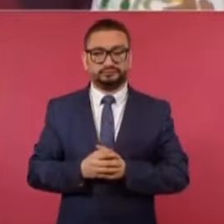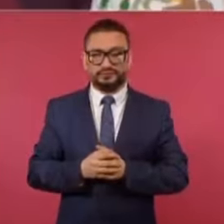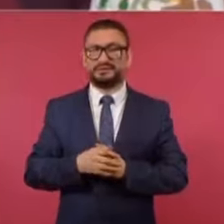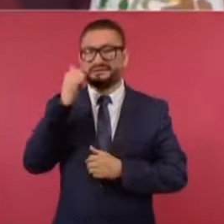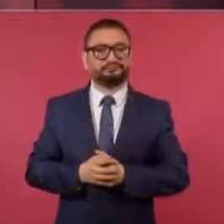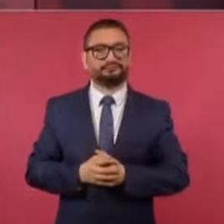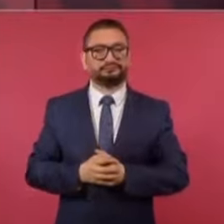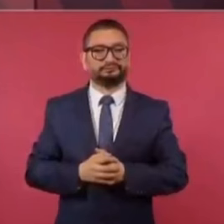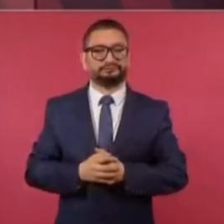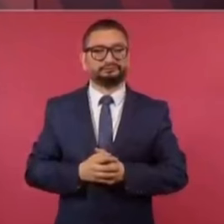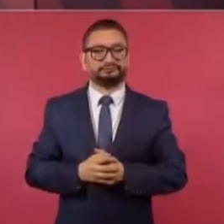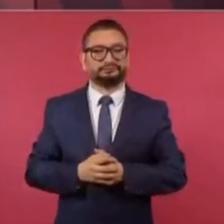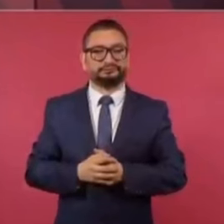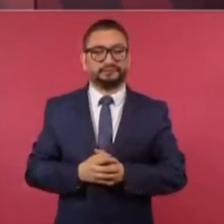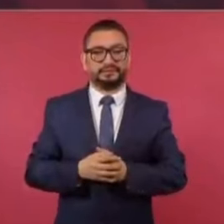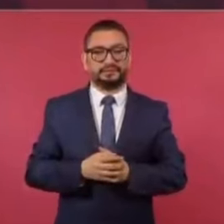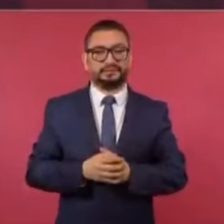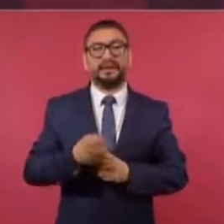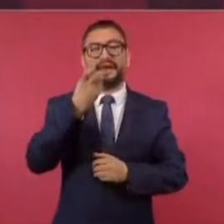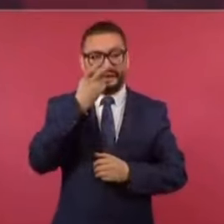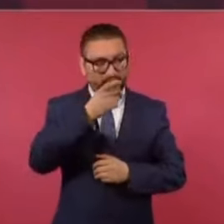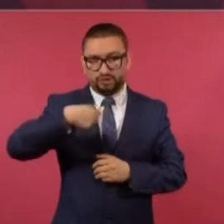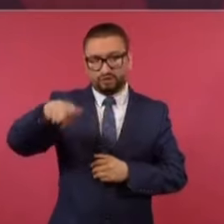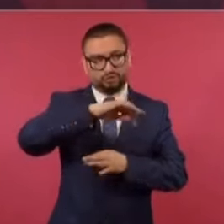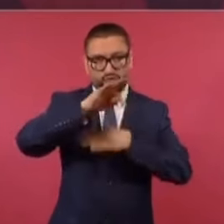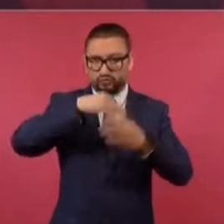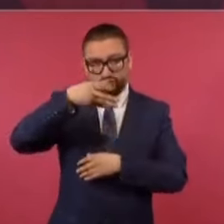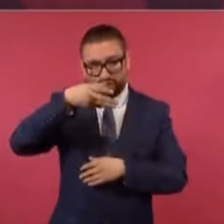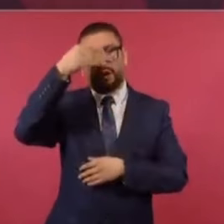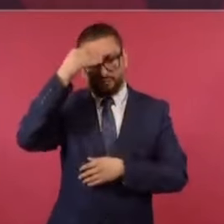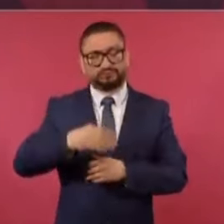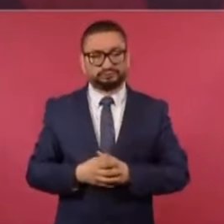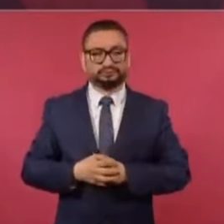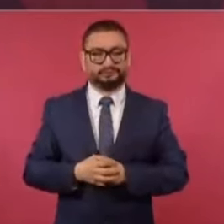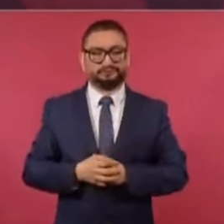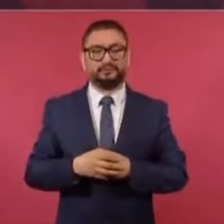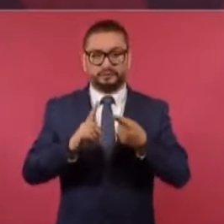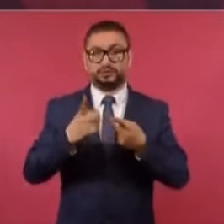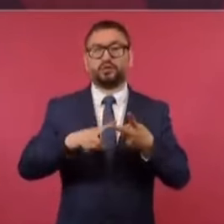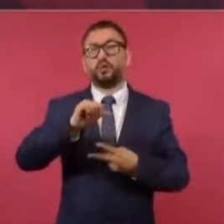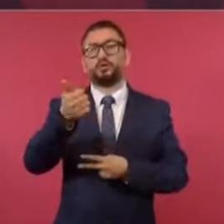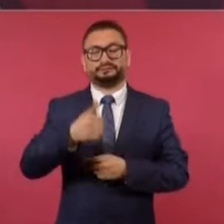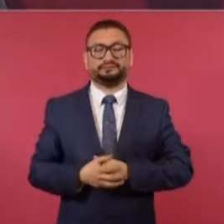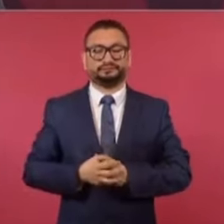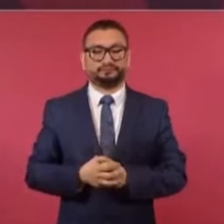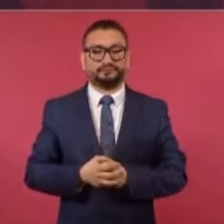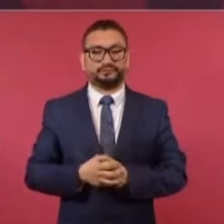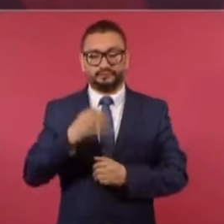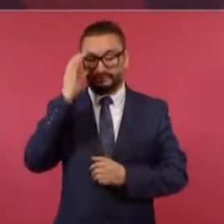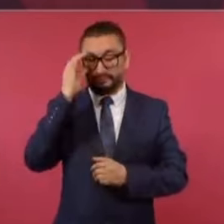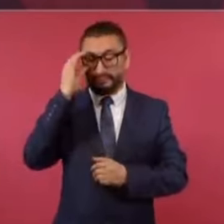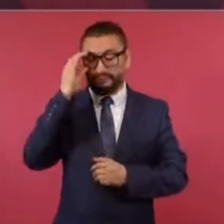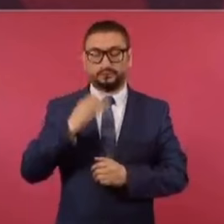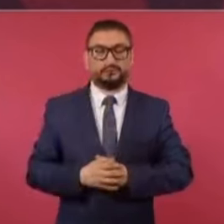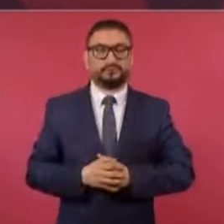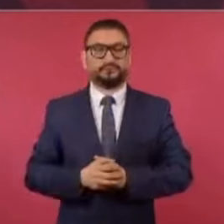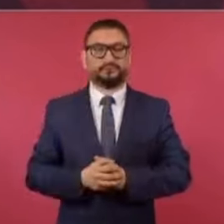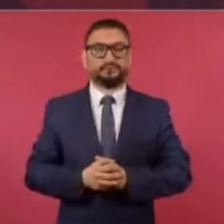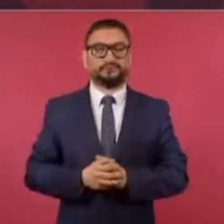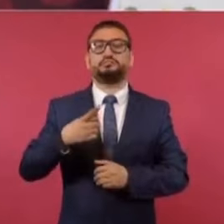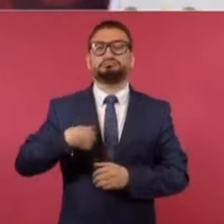Hay que preguntarle al pueblo. Esa una lección. Lo otro, tuvimos la